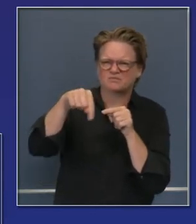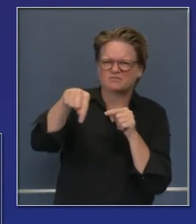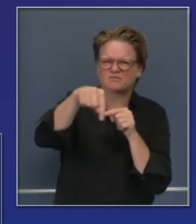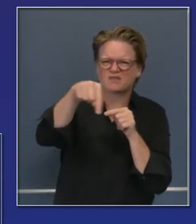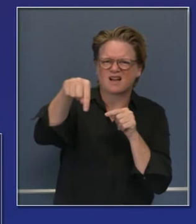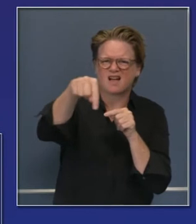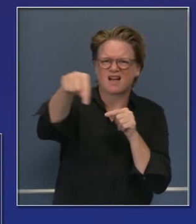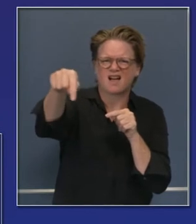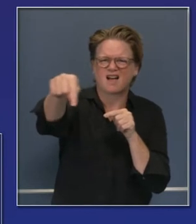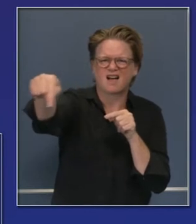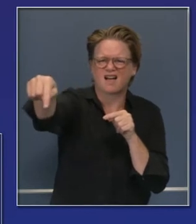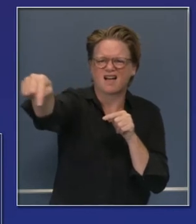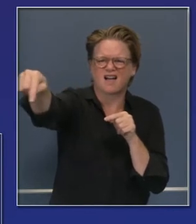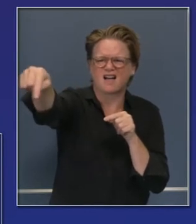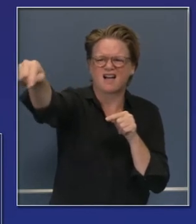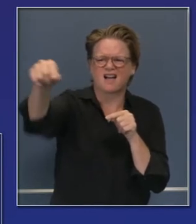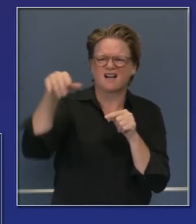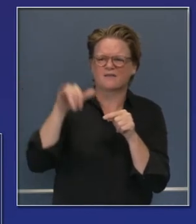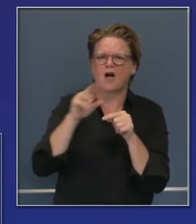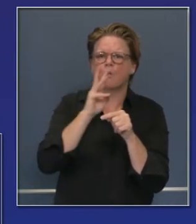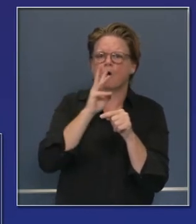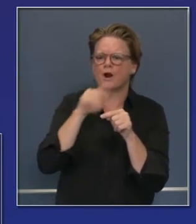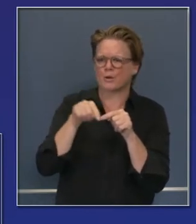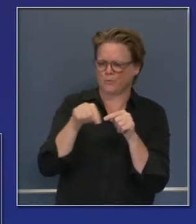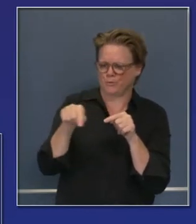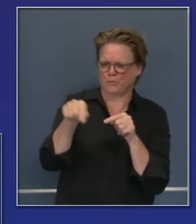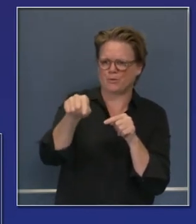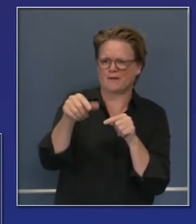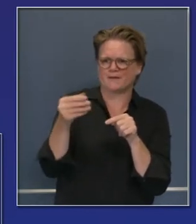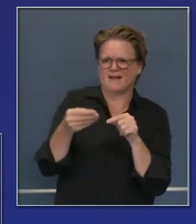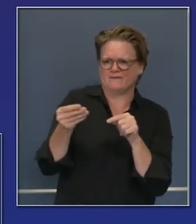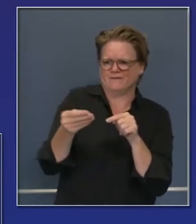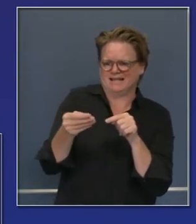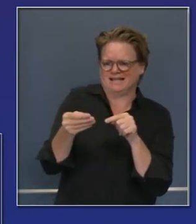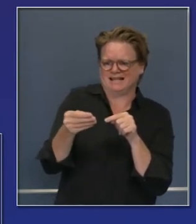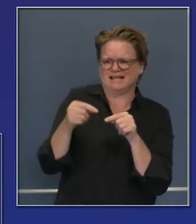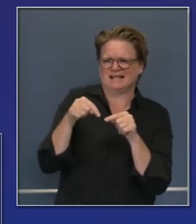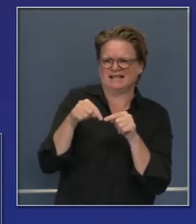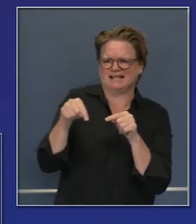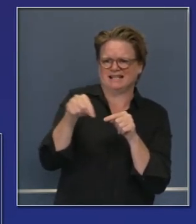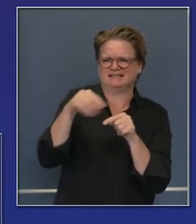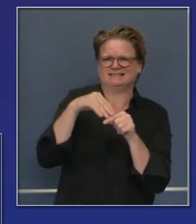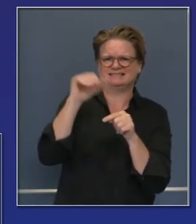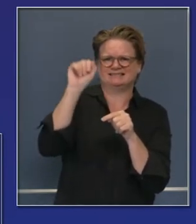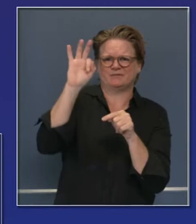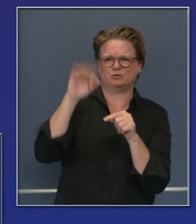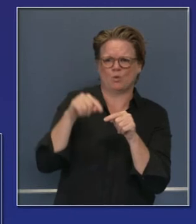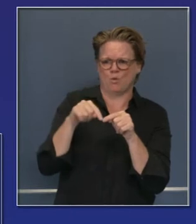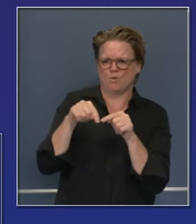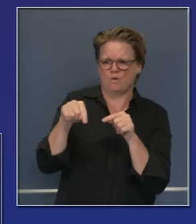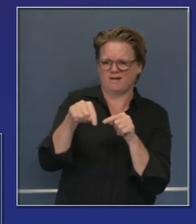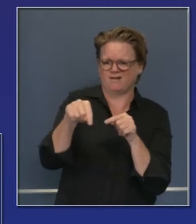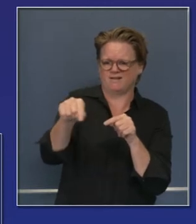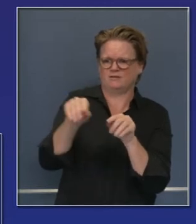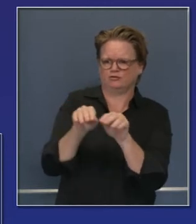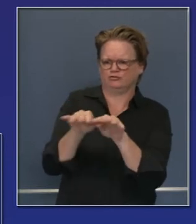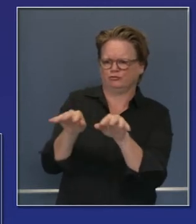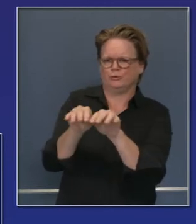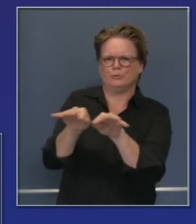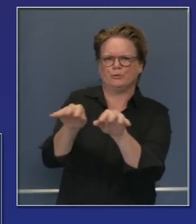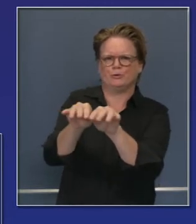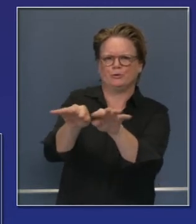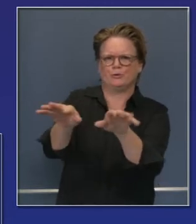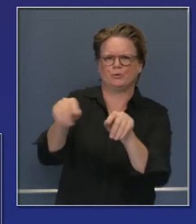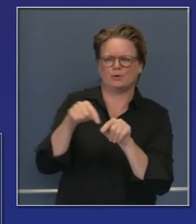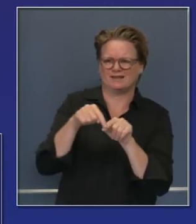acres de irrigación para el área agrícola en toda la región cerca de San Francisco. Ahí